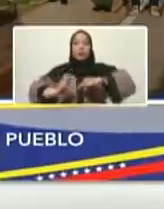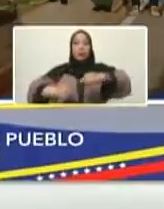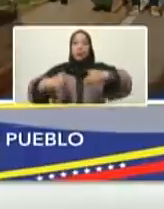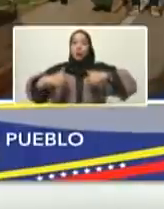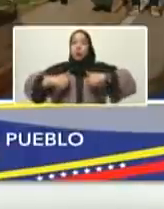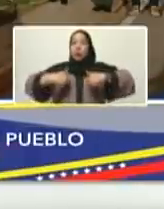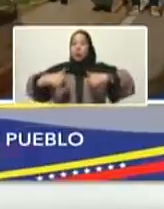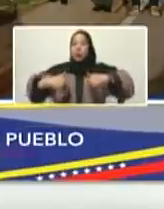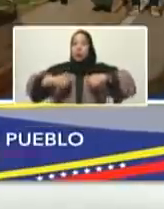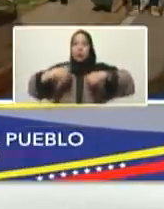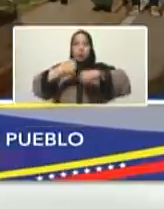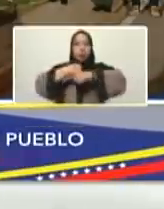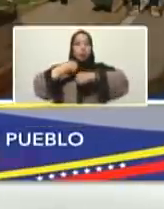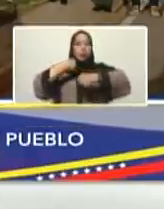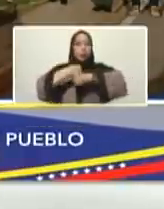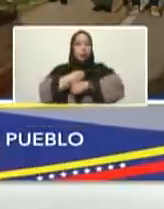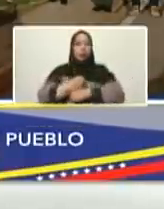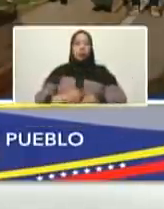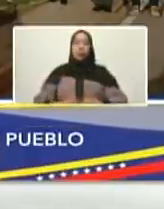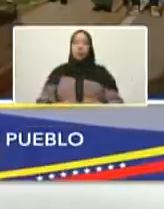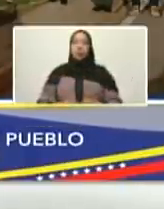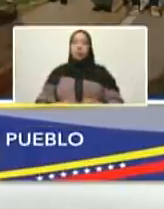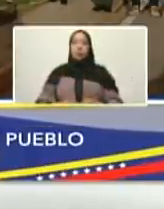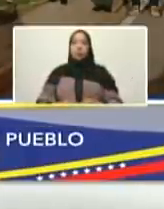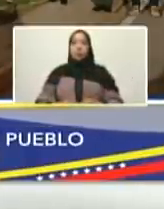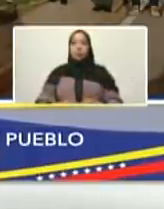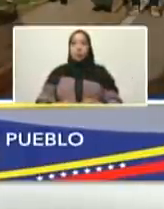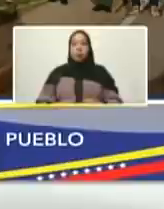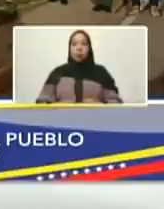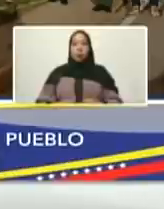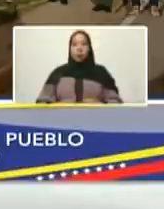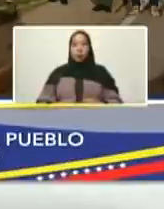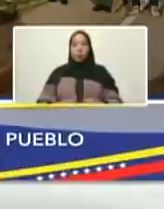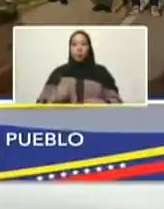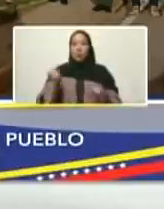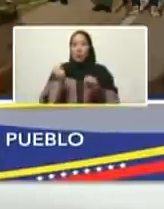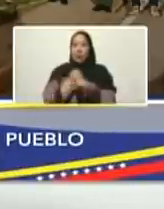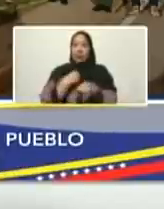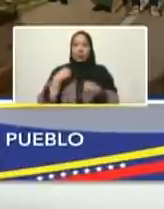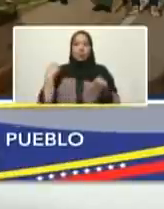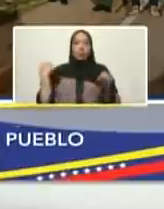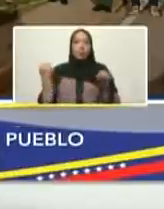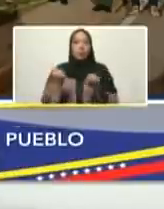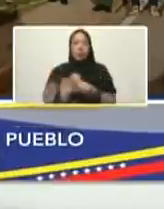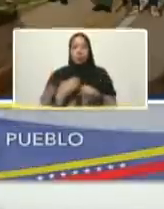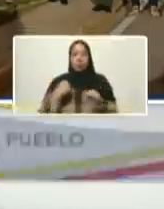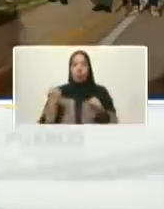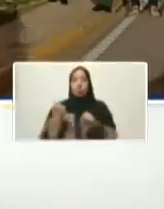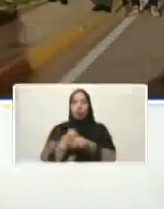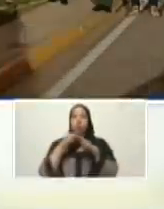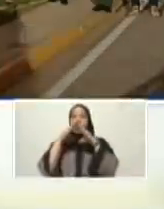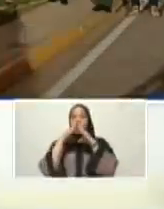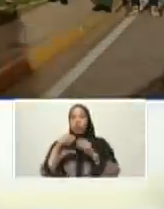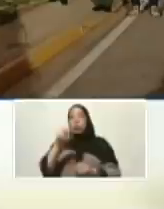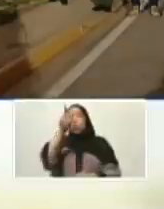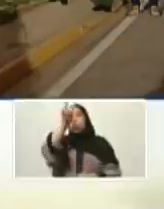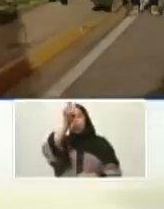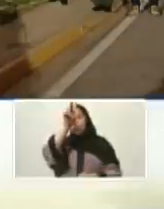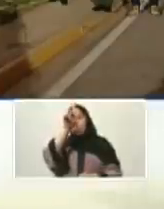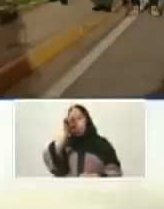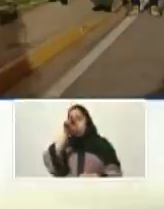trabajo es trabajo y más trabajo todos los días del año